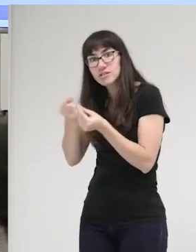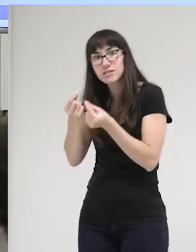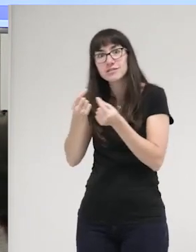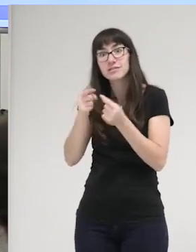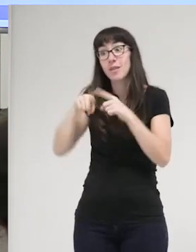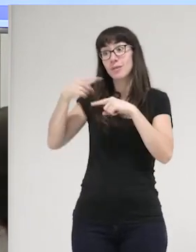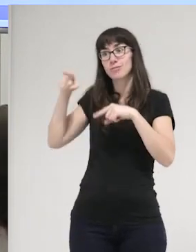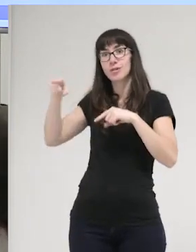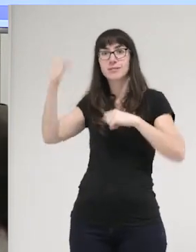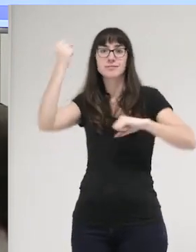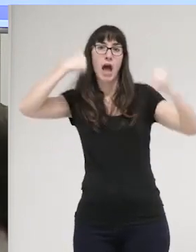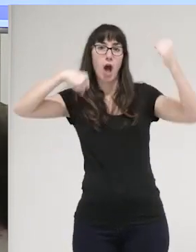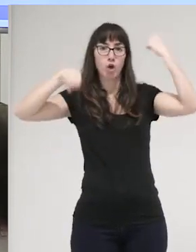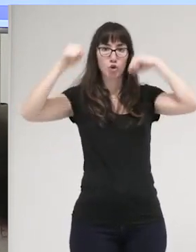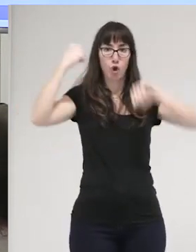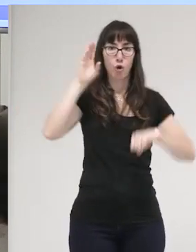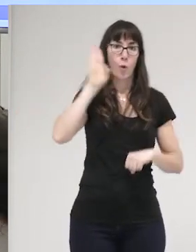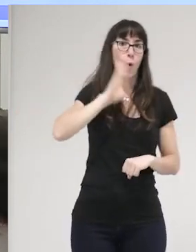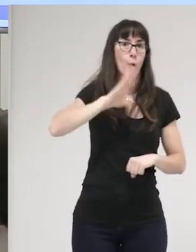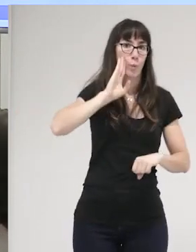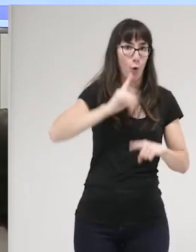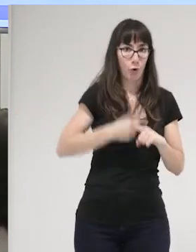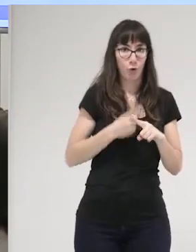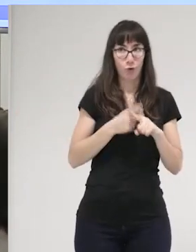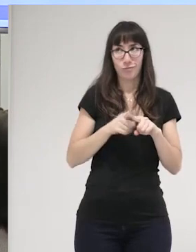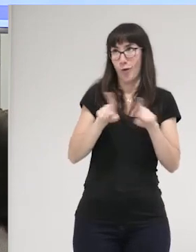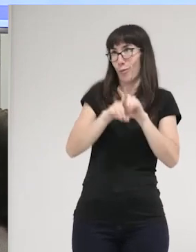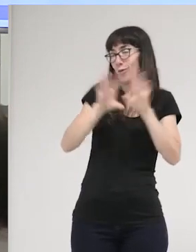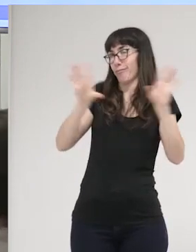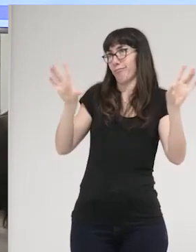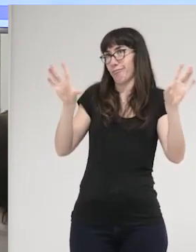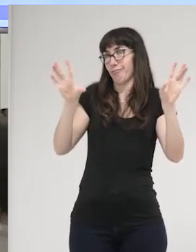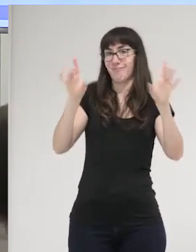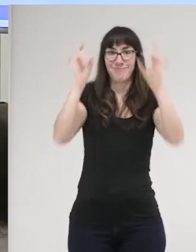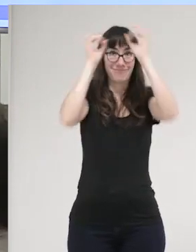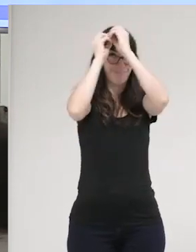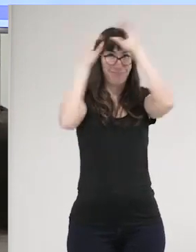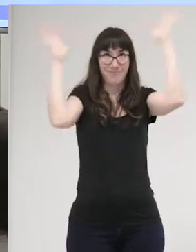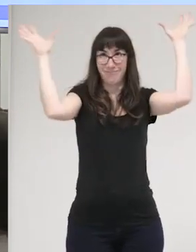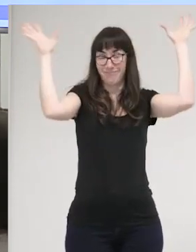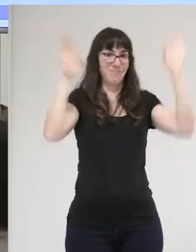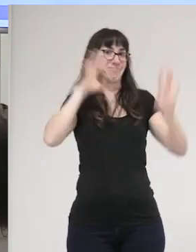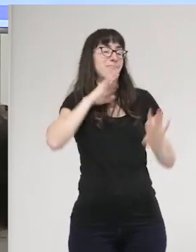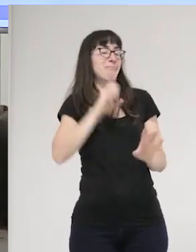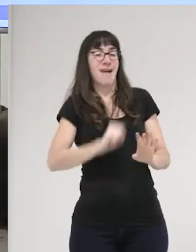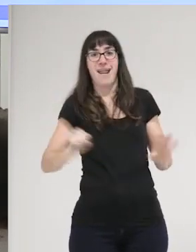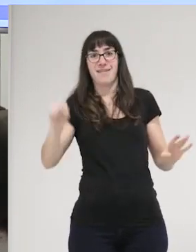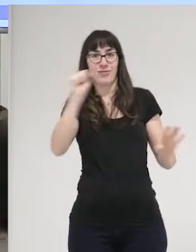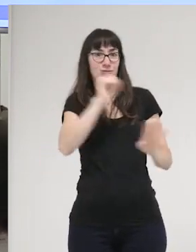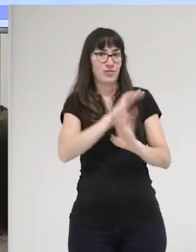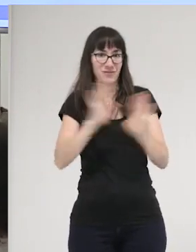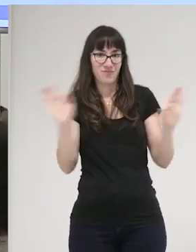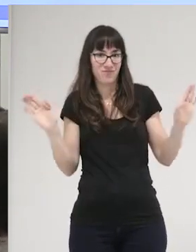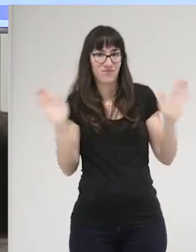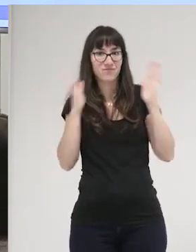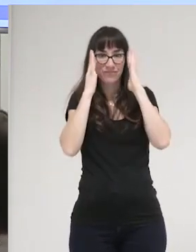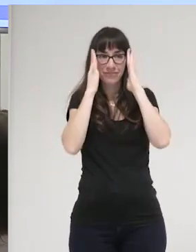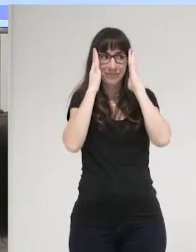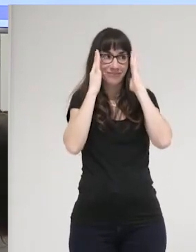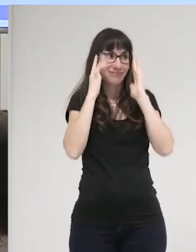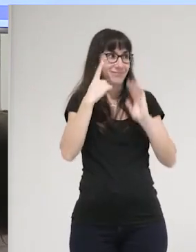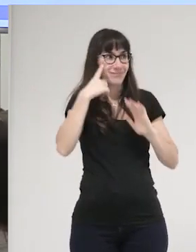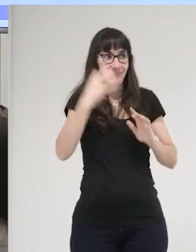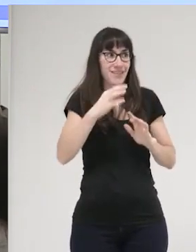actor porno vale o sea una fantasía maravillosa bueno pues es